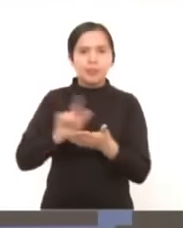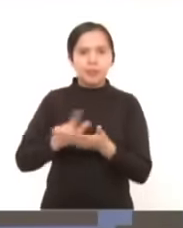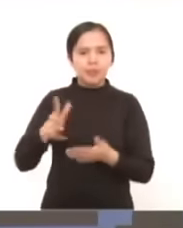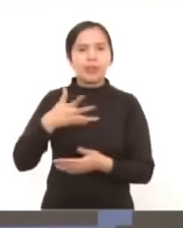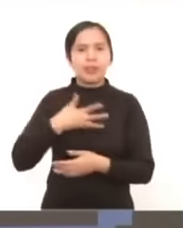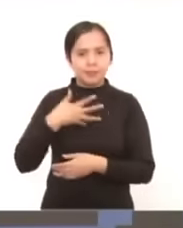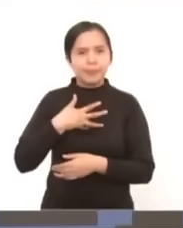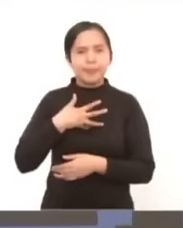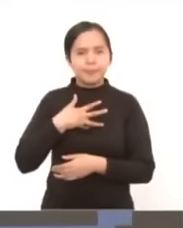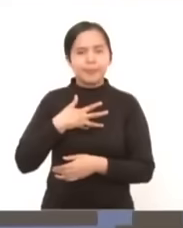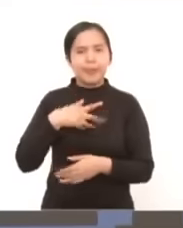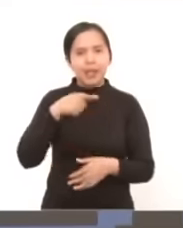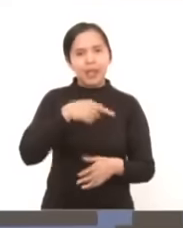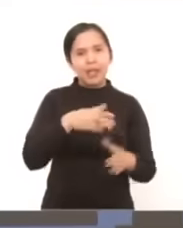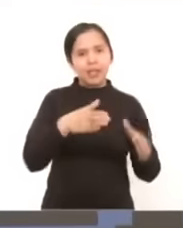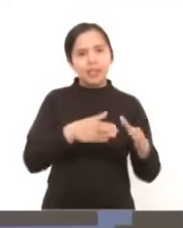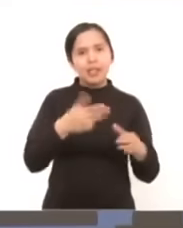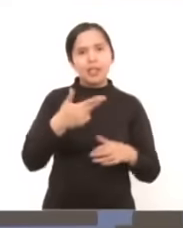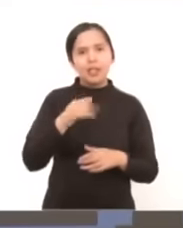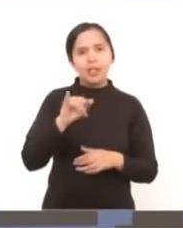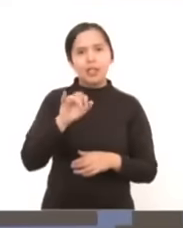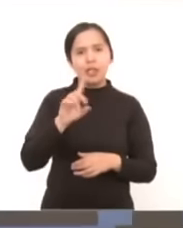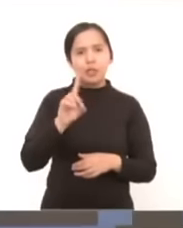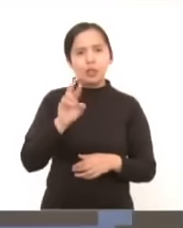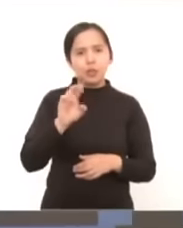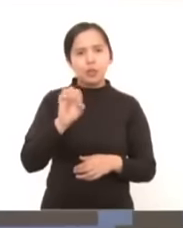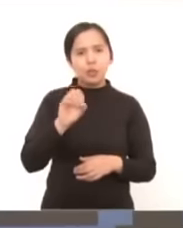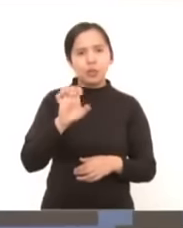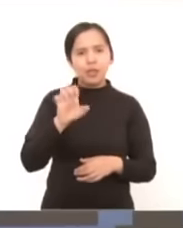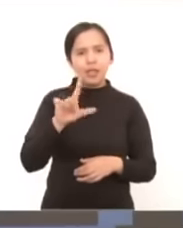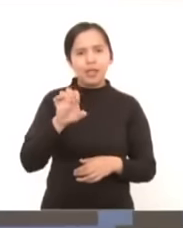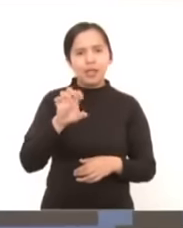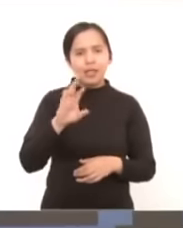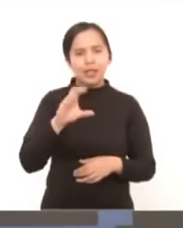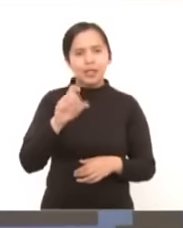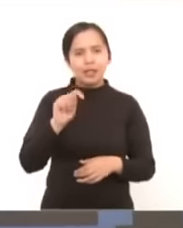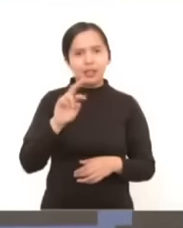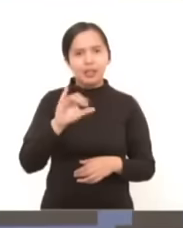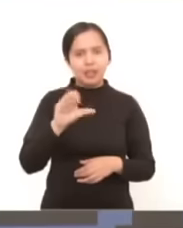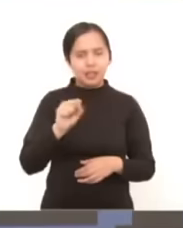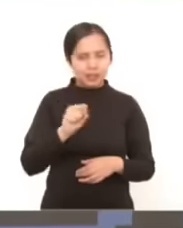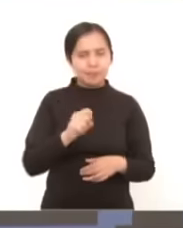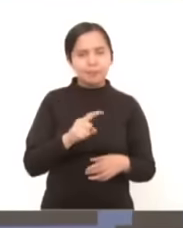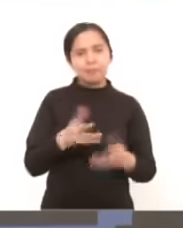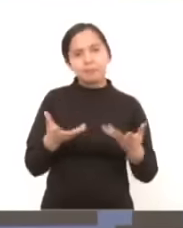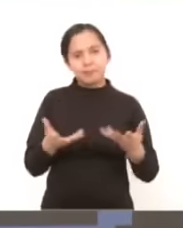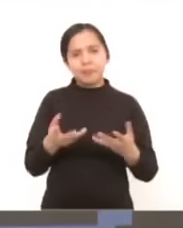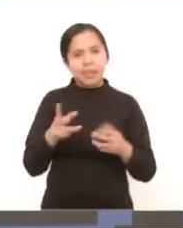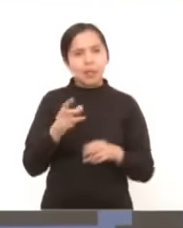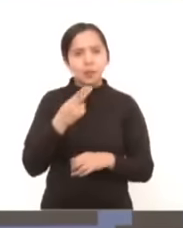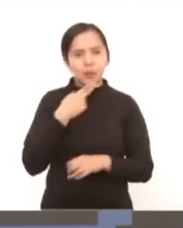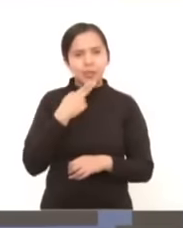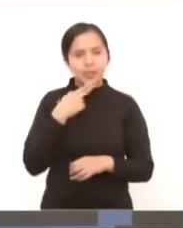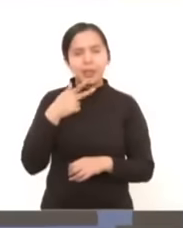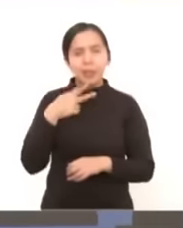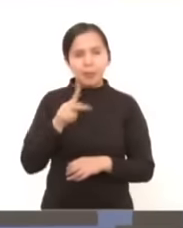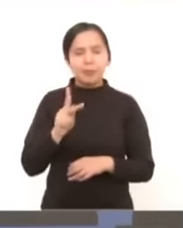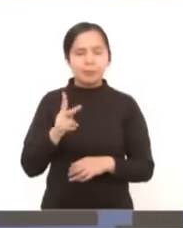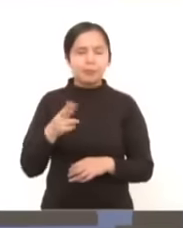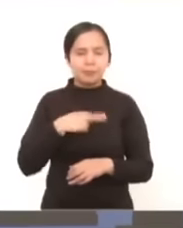las hidroeléctricas y de otros mecanismos pero fundamentalmente de este y ya por último sólo